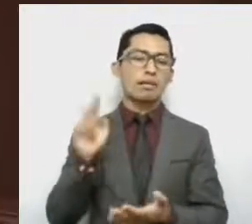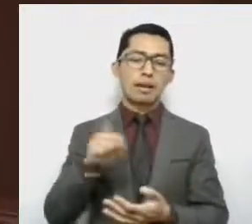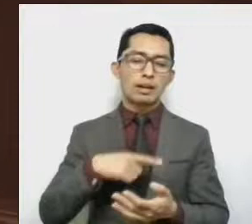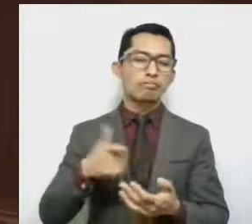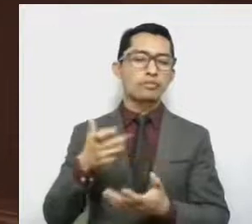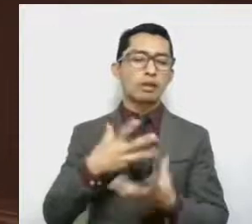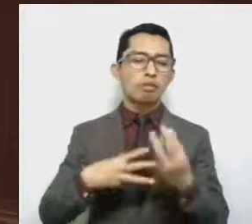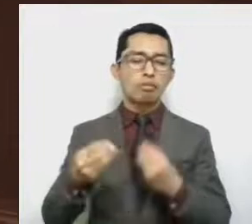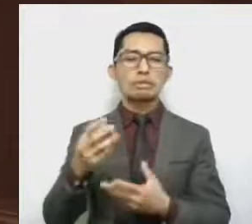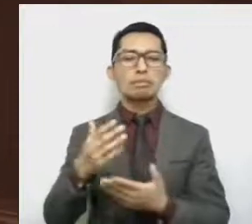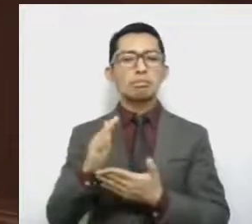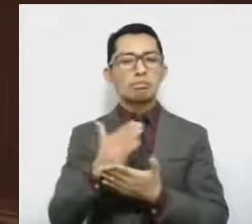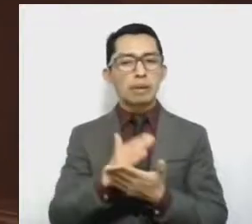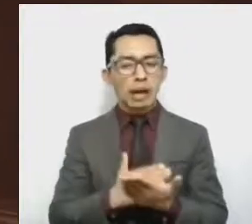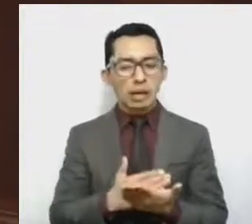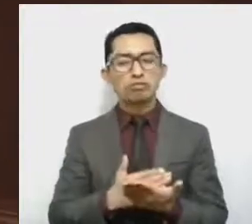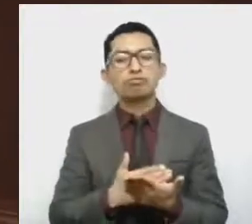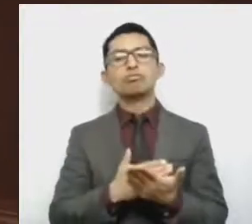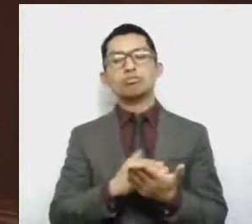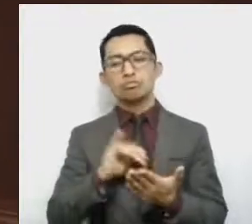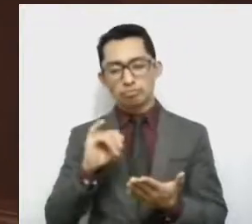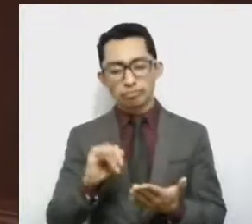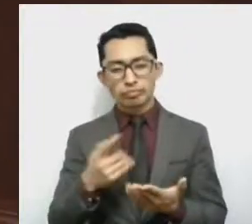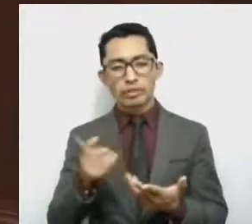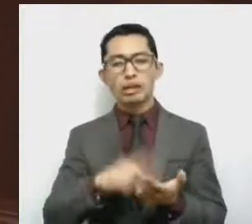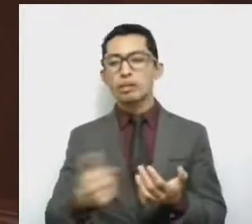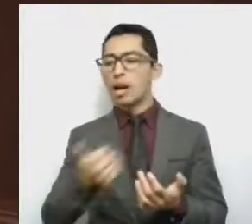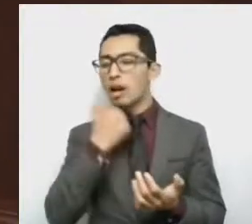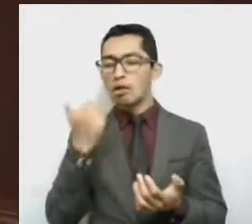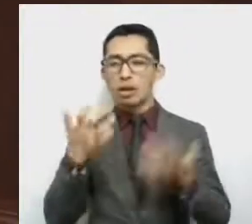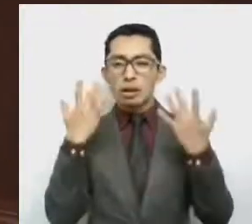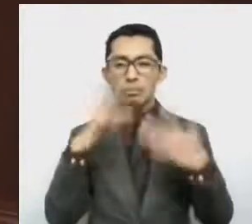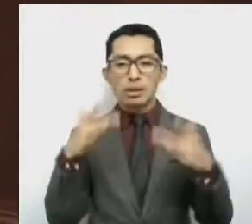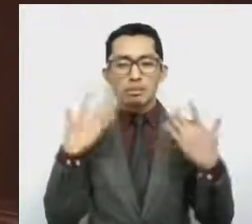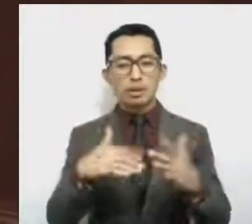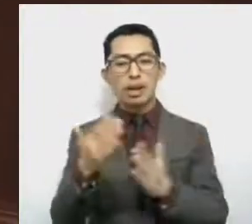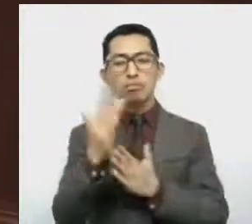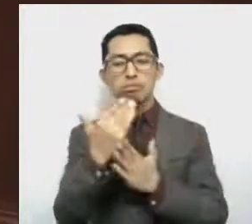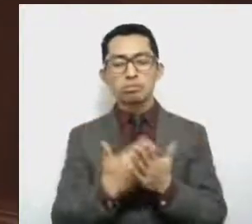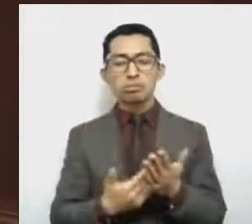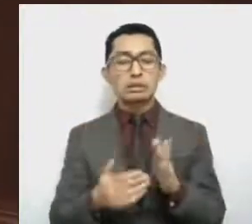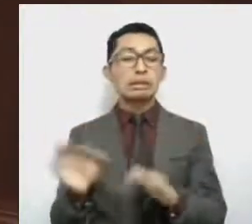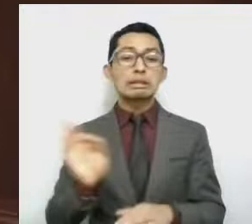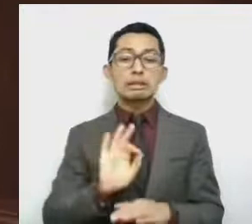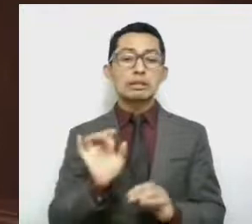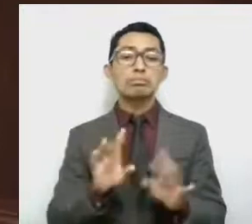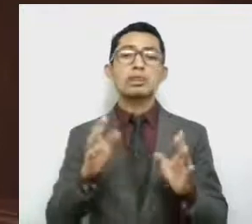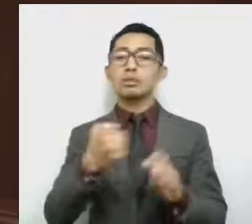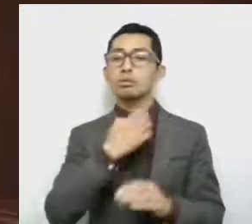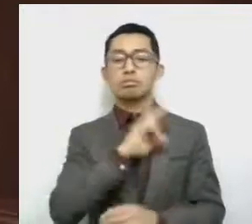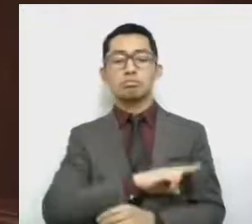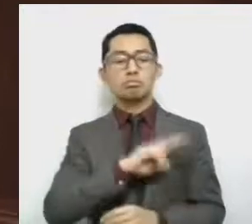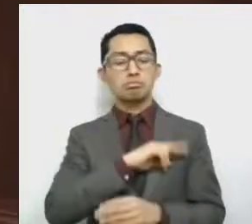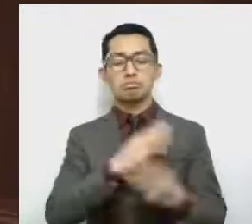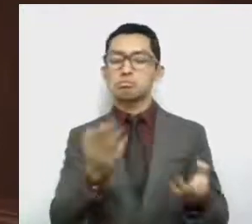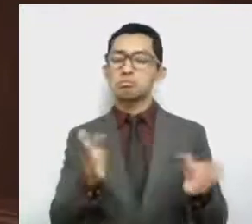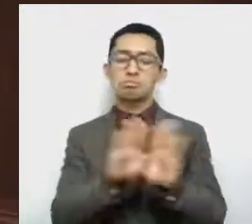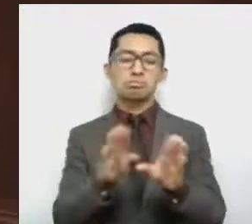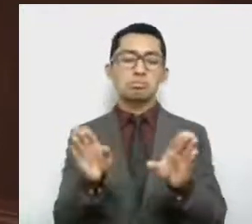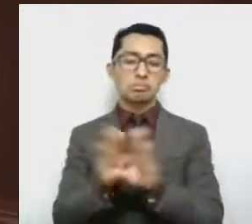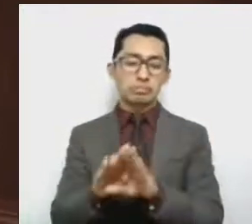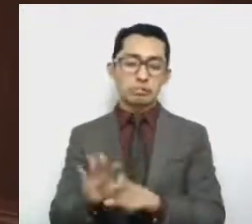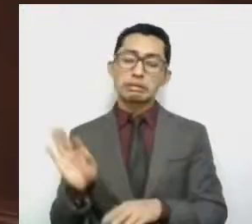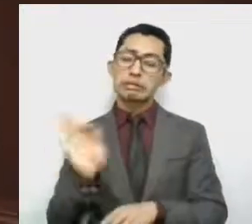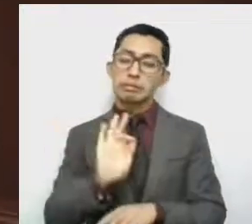implicando una disminución de la matrícula escolar y el cierre de escuelas particulares. Esta propuesta